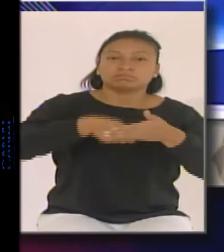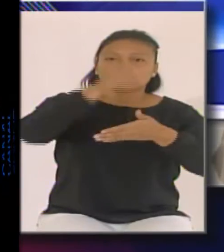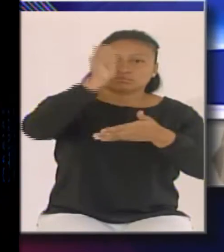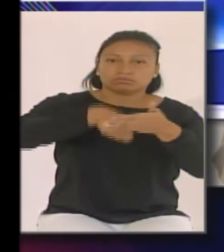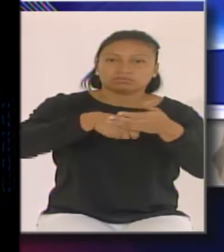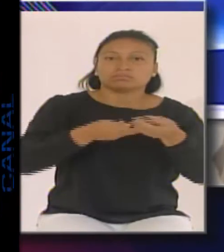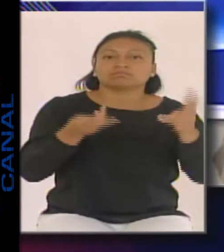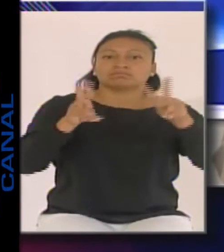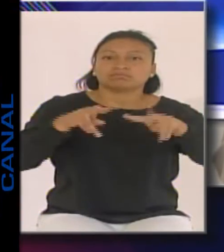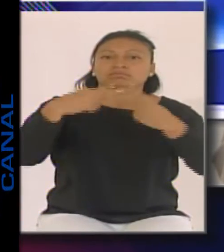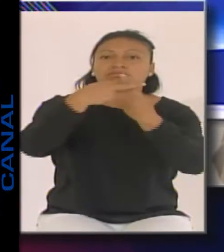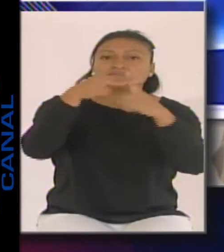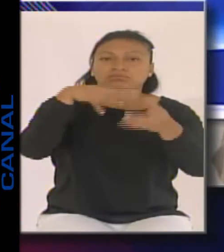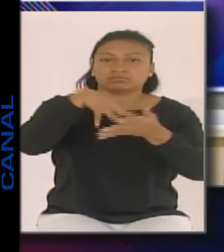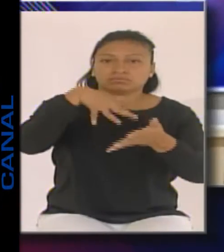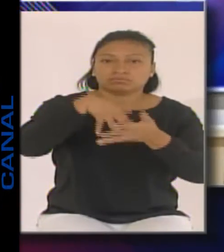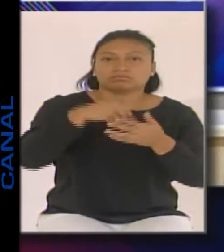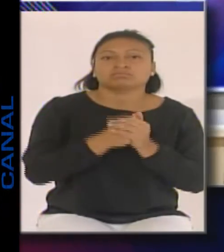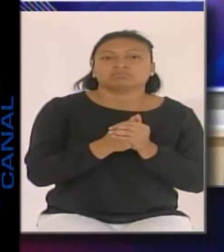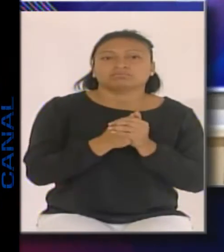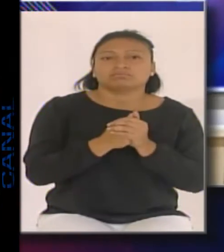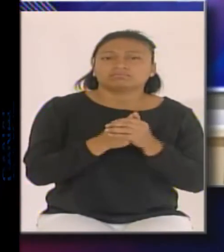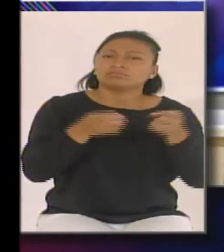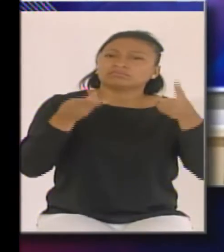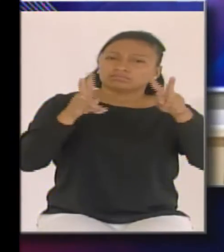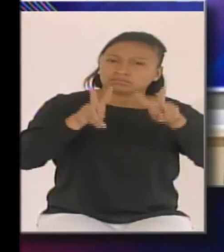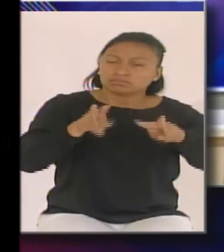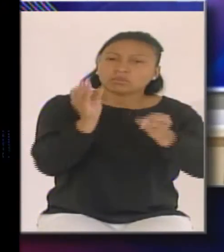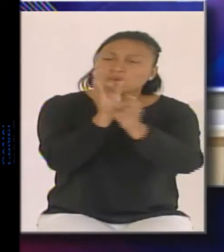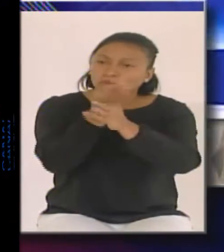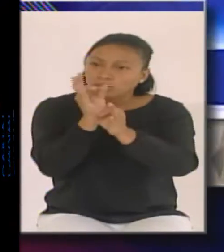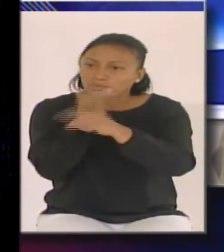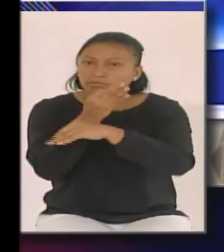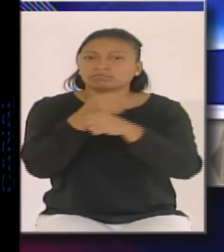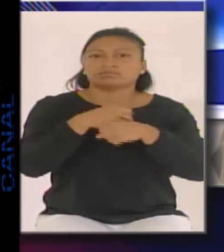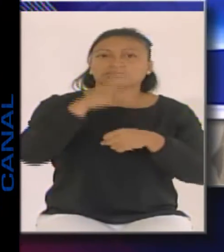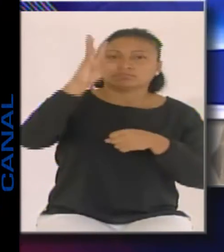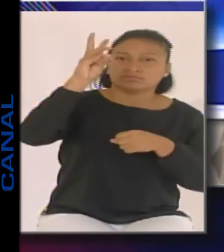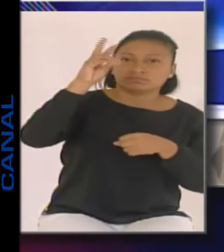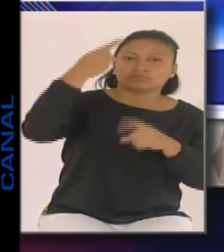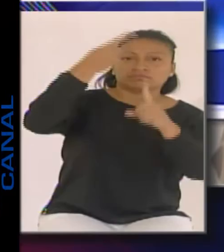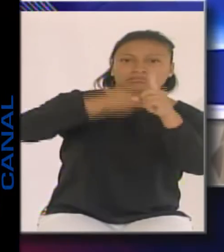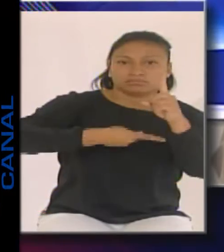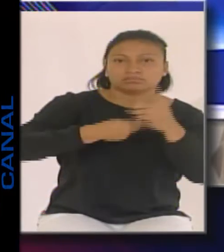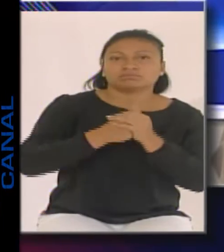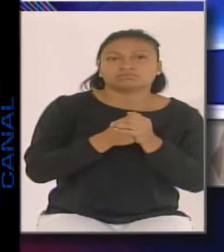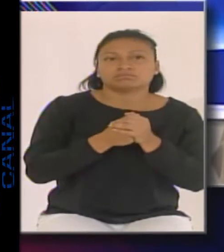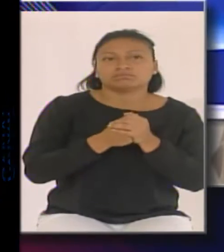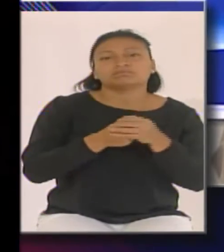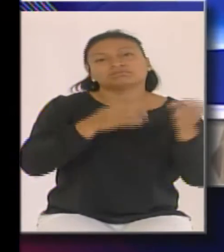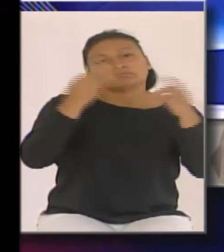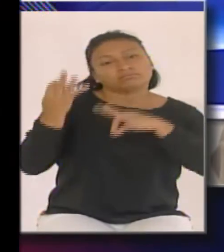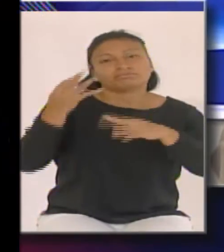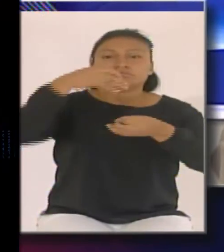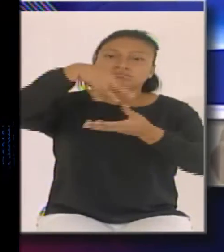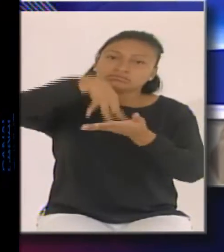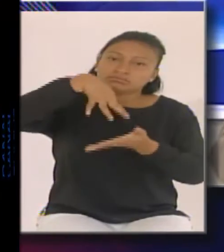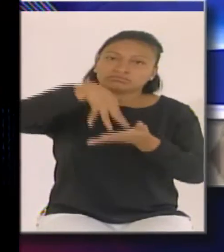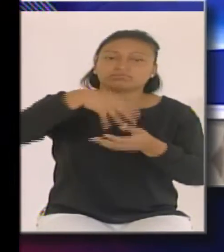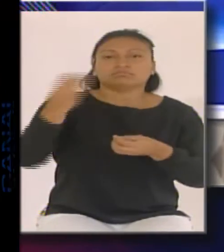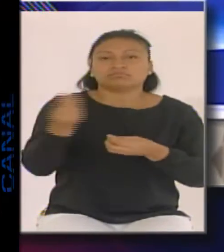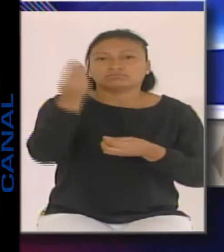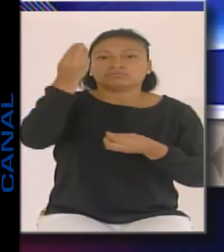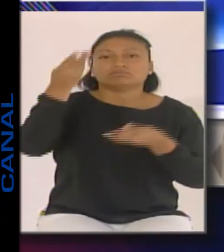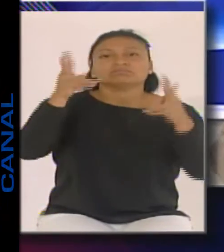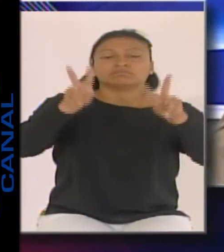inicio de clases. Se mantiene el periodo de formación de 6 meses. Sí, se mantiene el periodo de 6 meses. O sea, los chicos vienen desde el